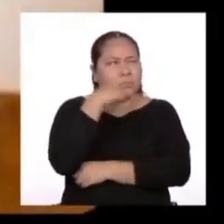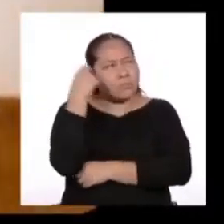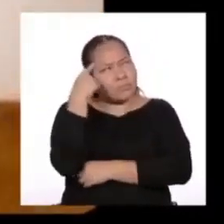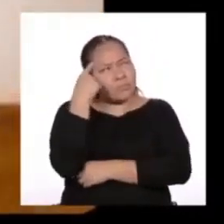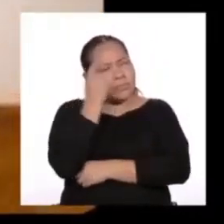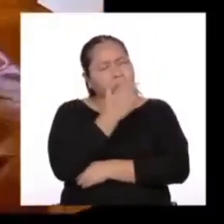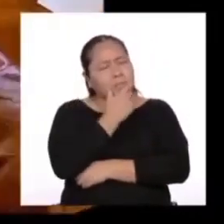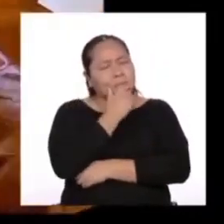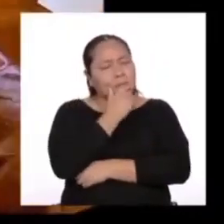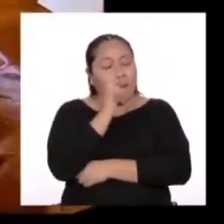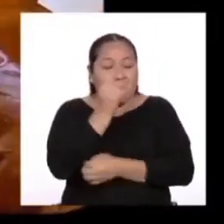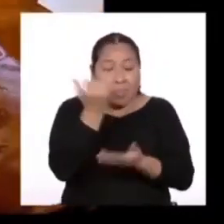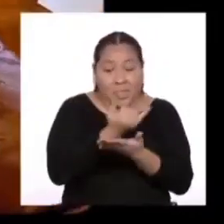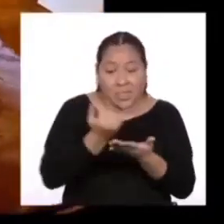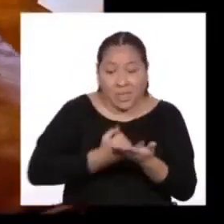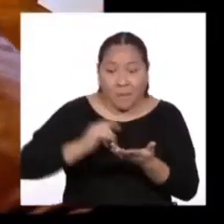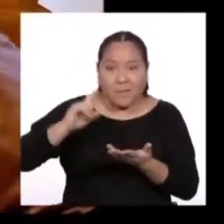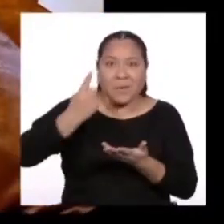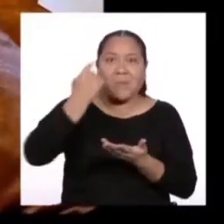mi primer libro.